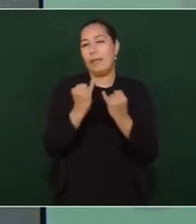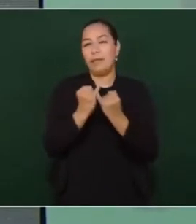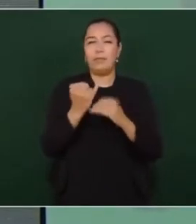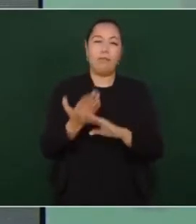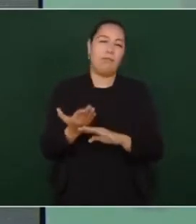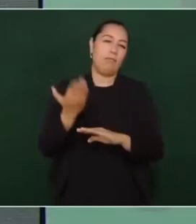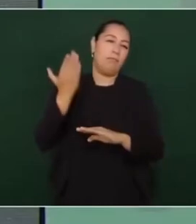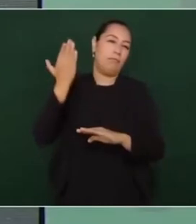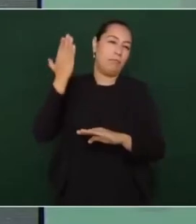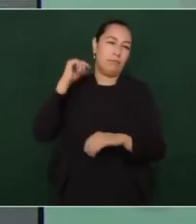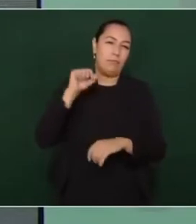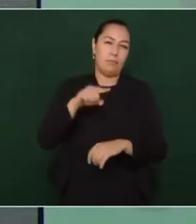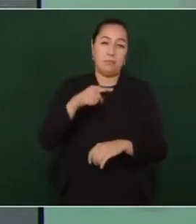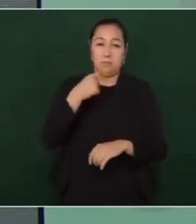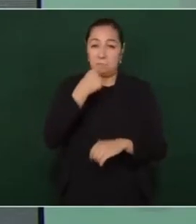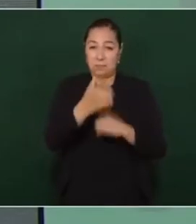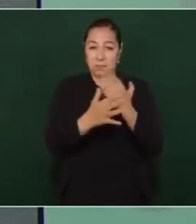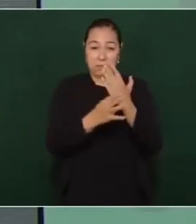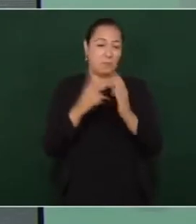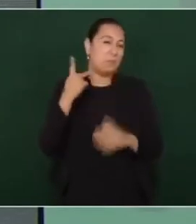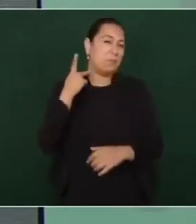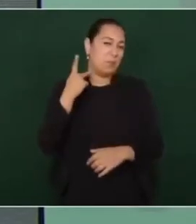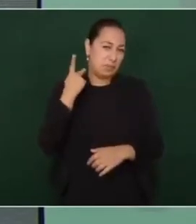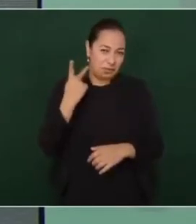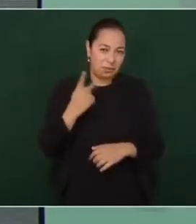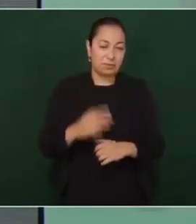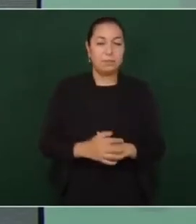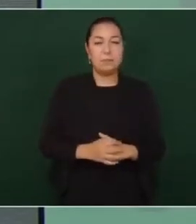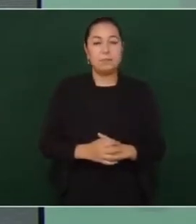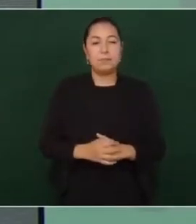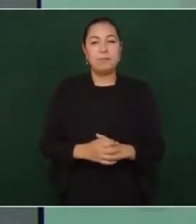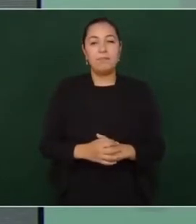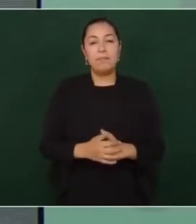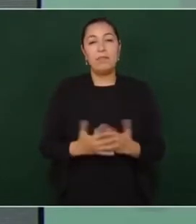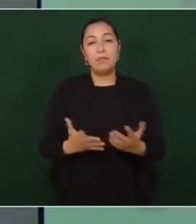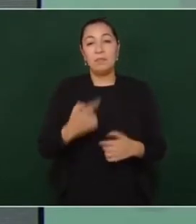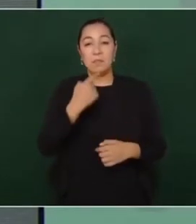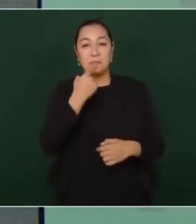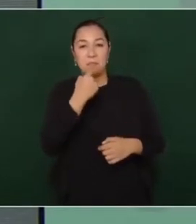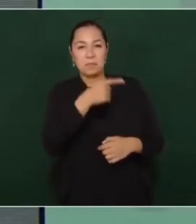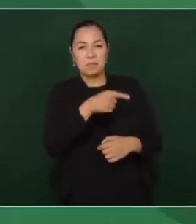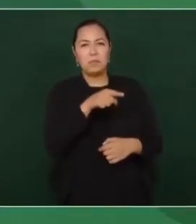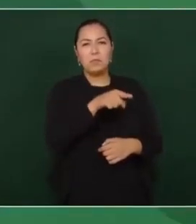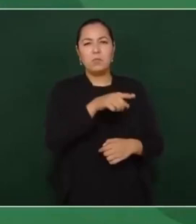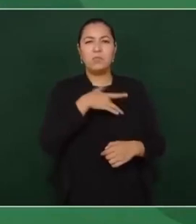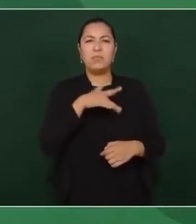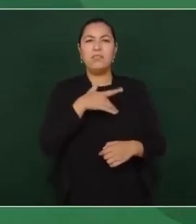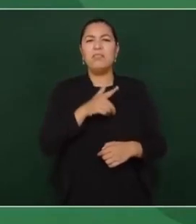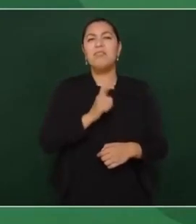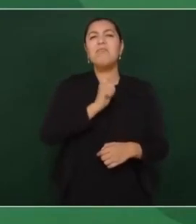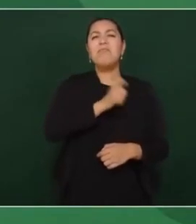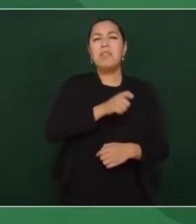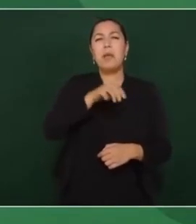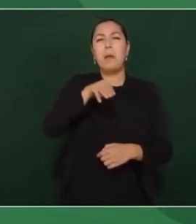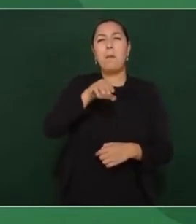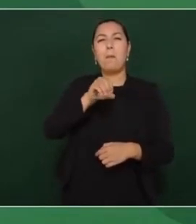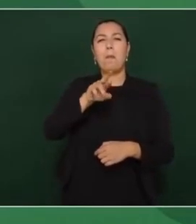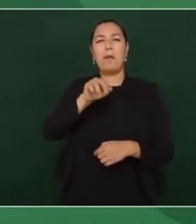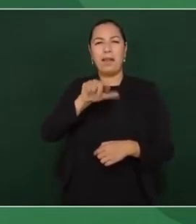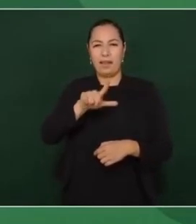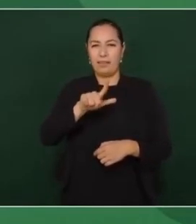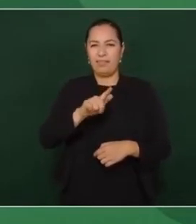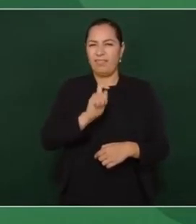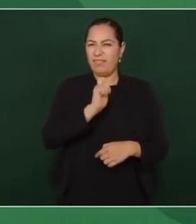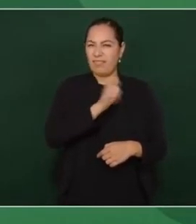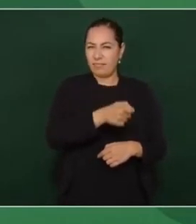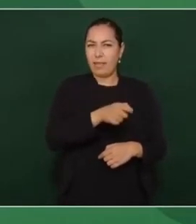cuando decían los políticos y que le decían a un político y que es la moral, es un árbol que da moras